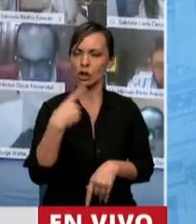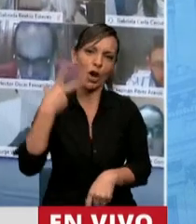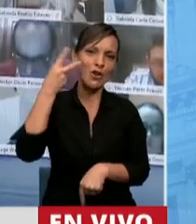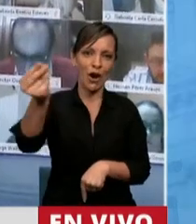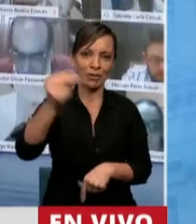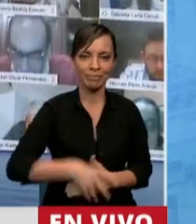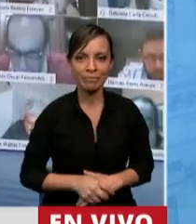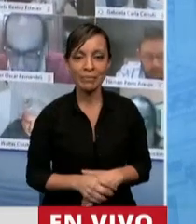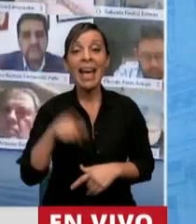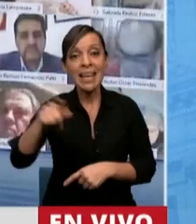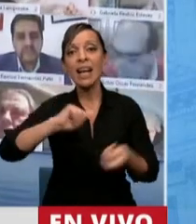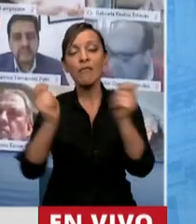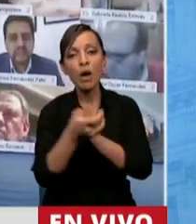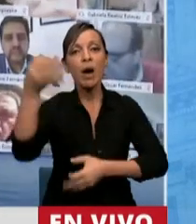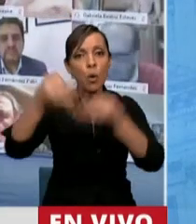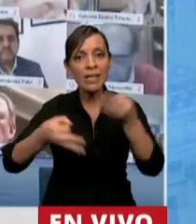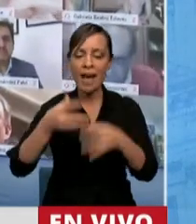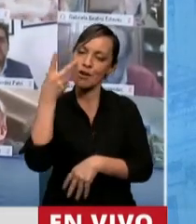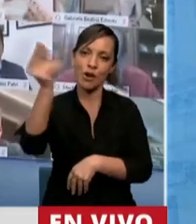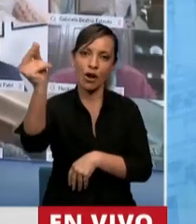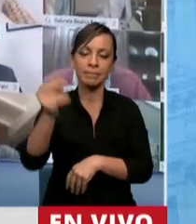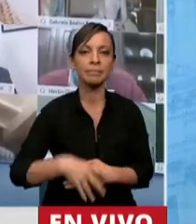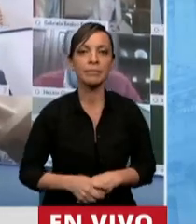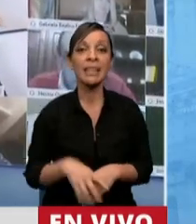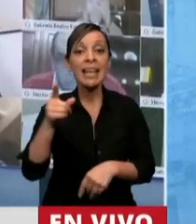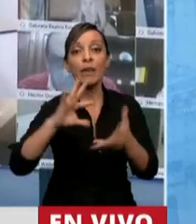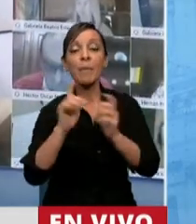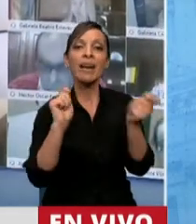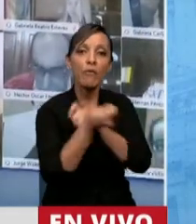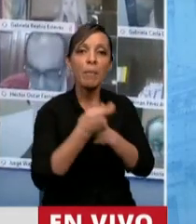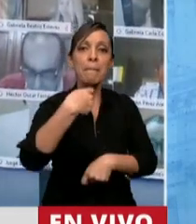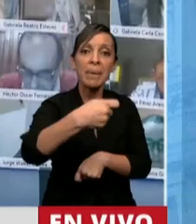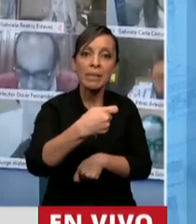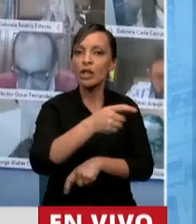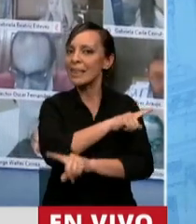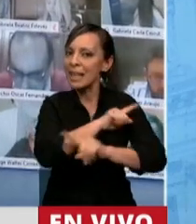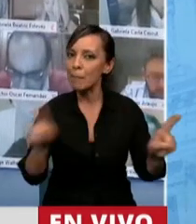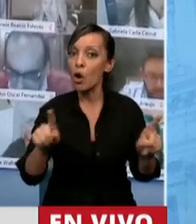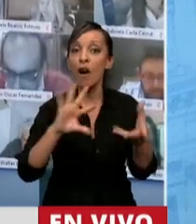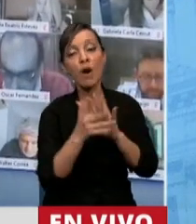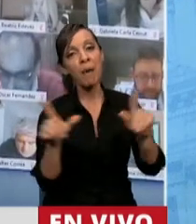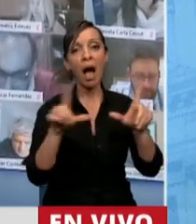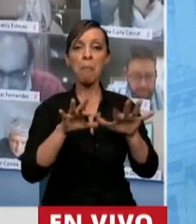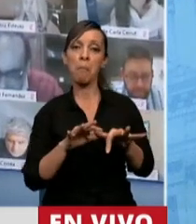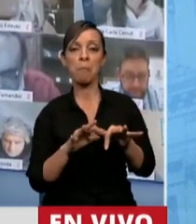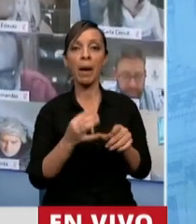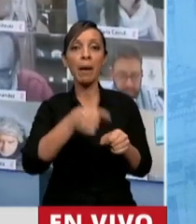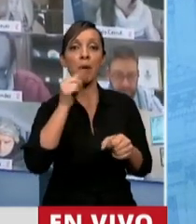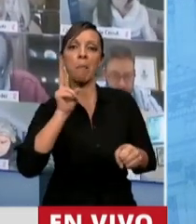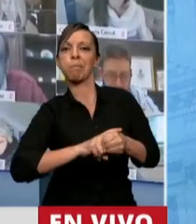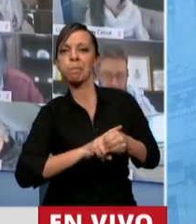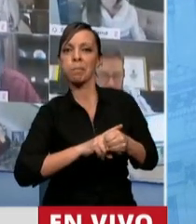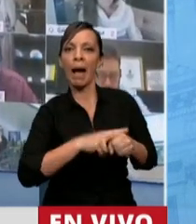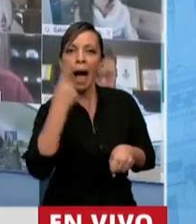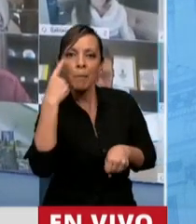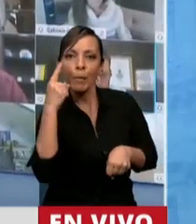permitir. Esa reforma judicial y esa reforma previsional no puede ser con los micrófonos de la oposición muteados y